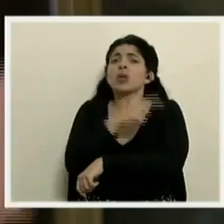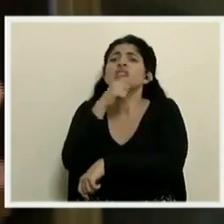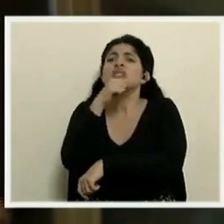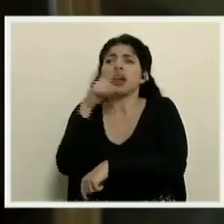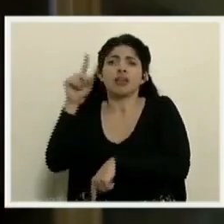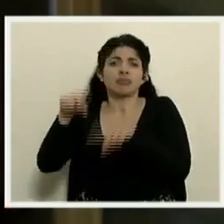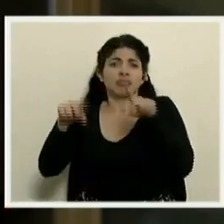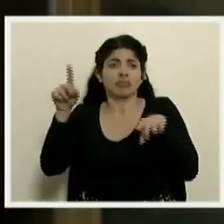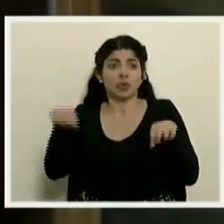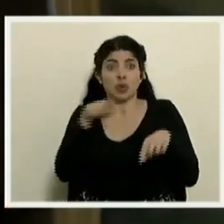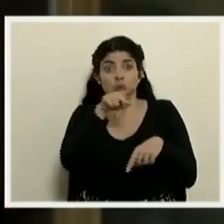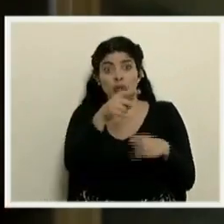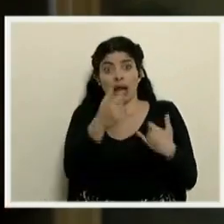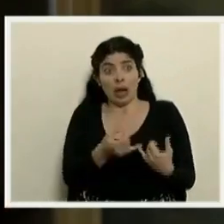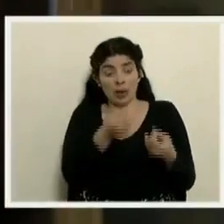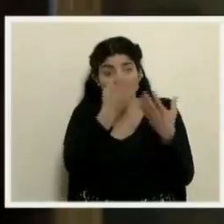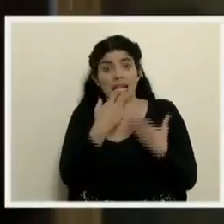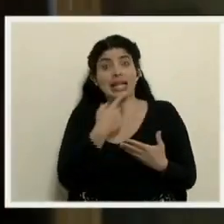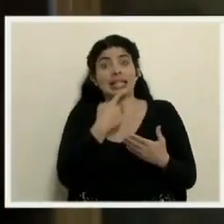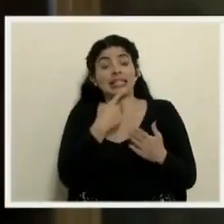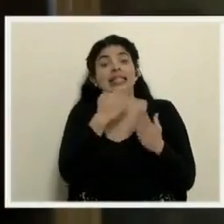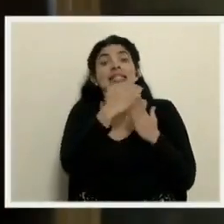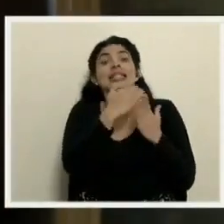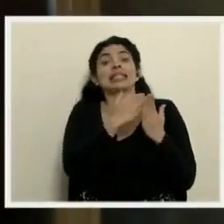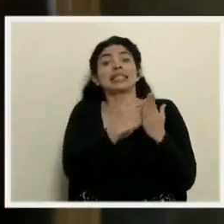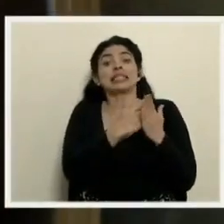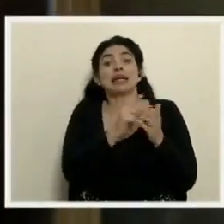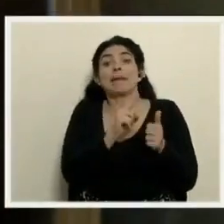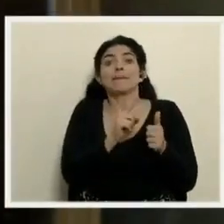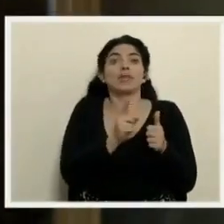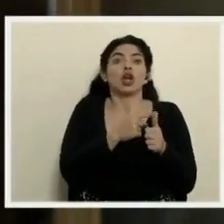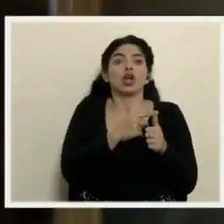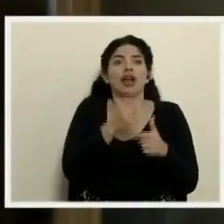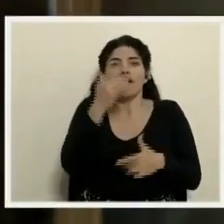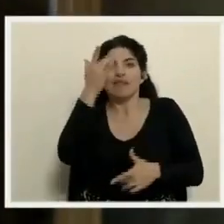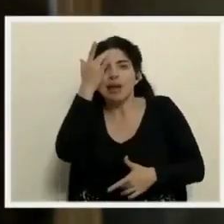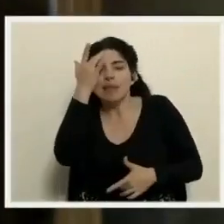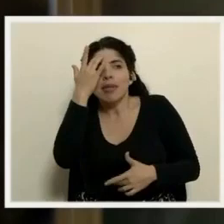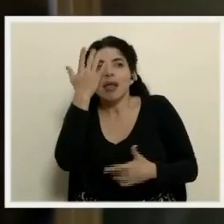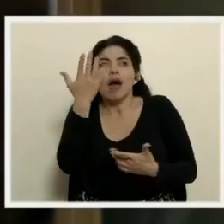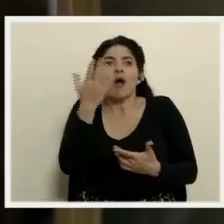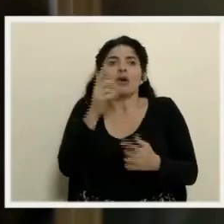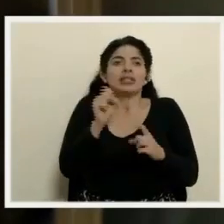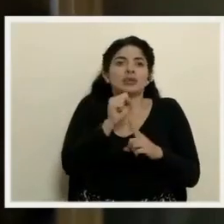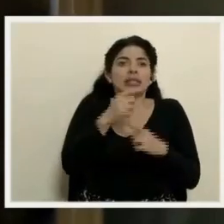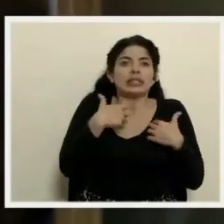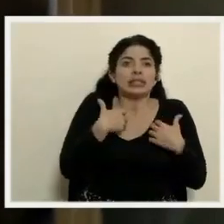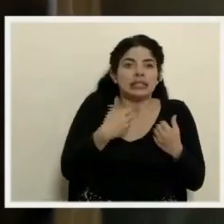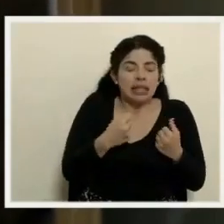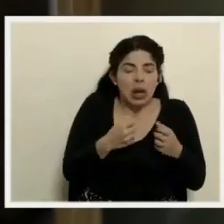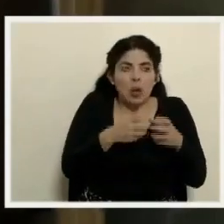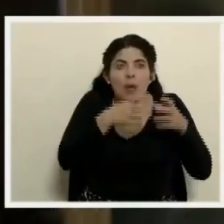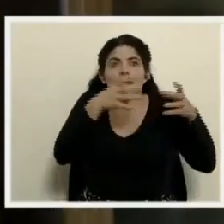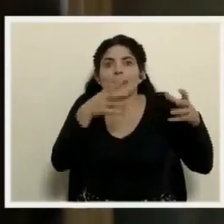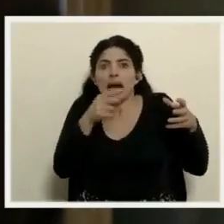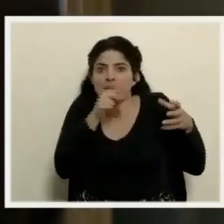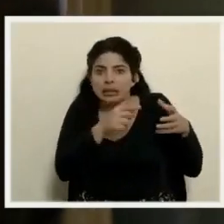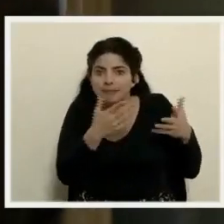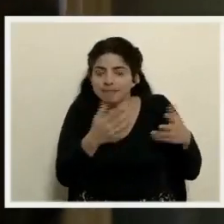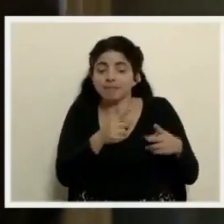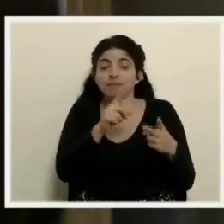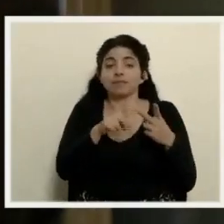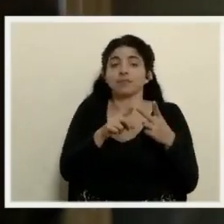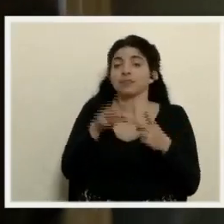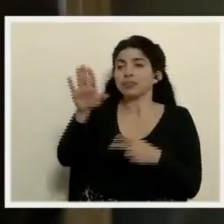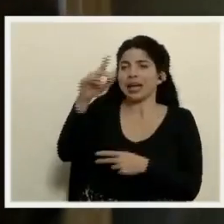y además hoy usted anuncia una ampliación de la lista de población prioritaria por enfermedades o por alguna condición de salud. Y para no, Alexander Solís,